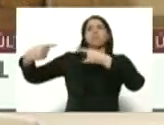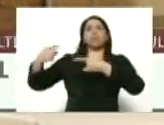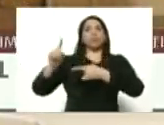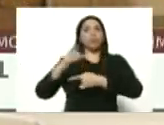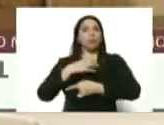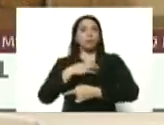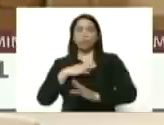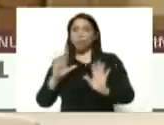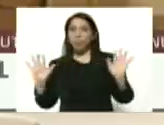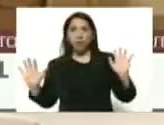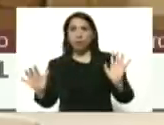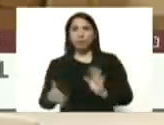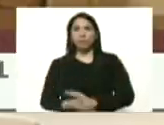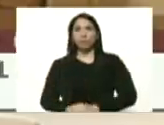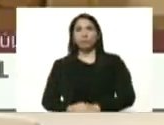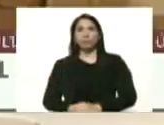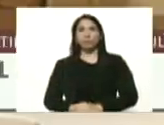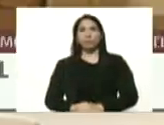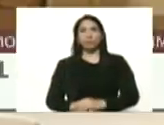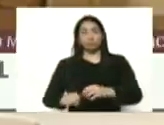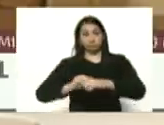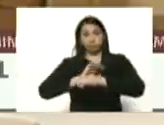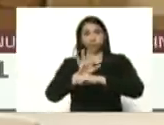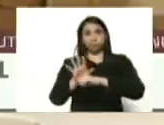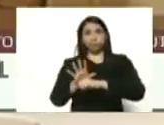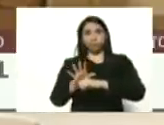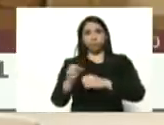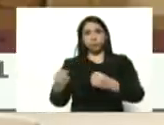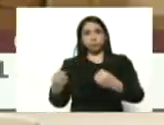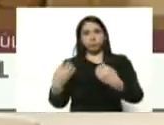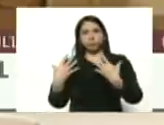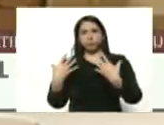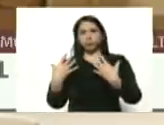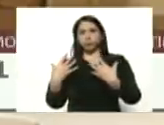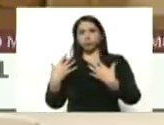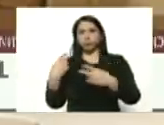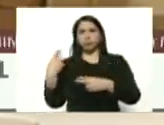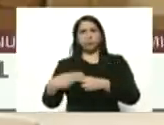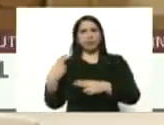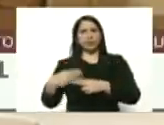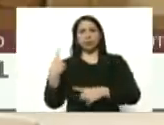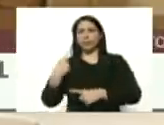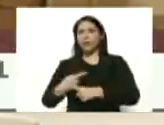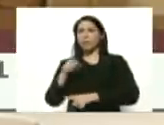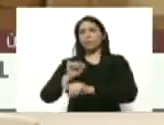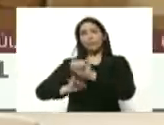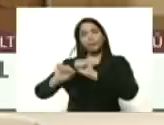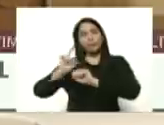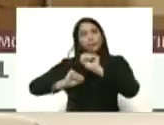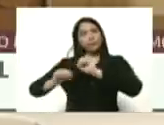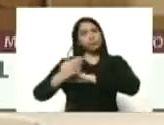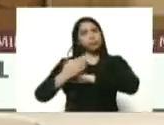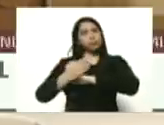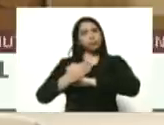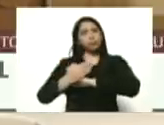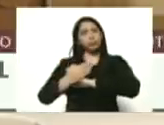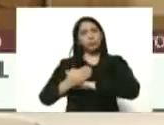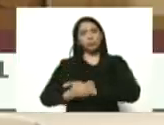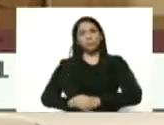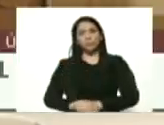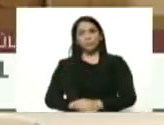con el virus el coronavirus es un virus letal y debemos tener previsión y buscar